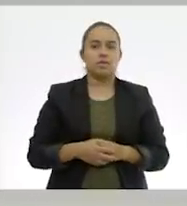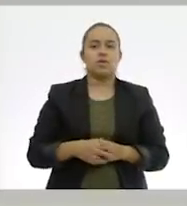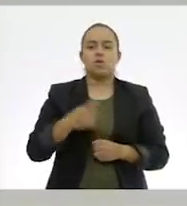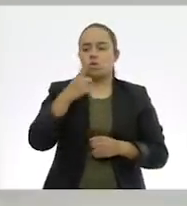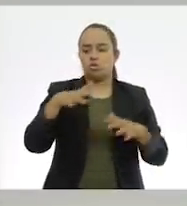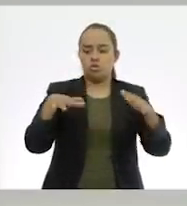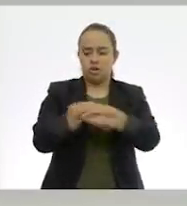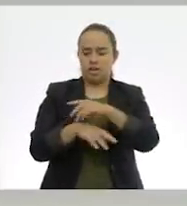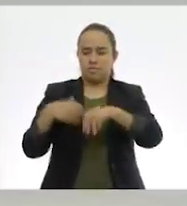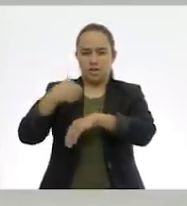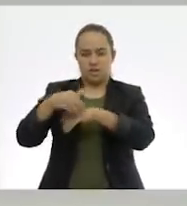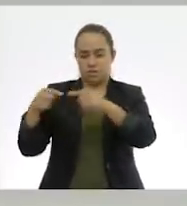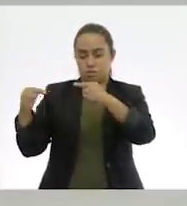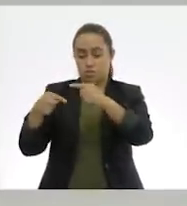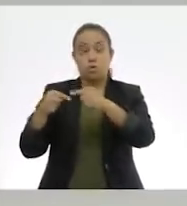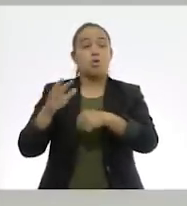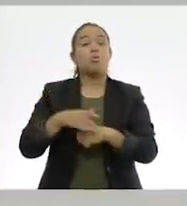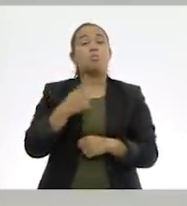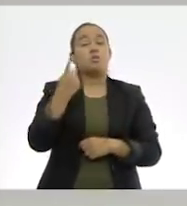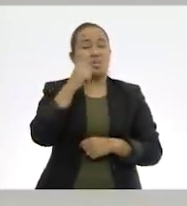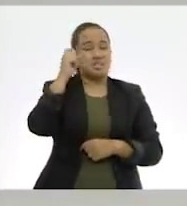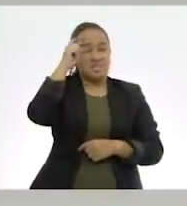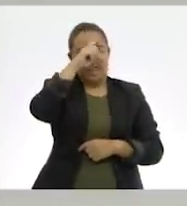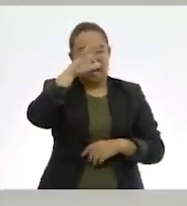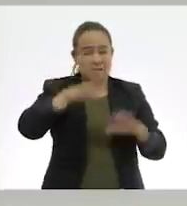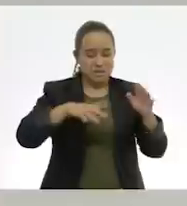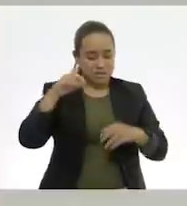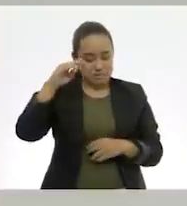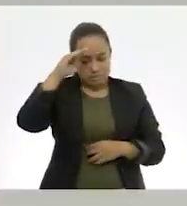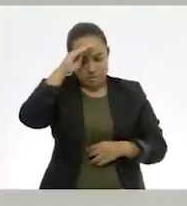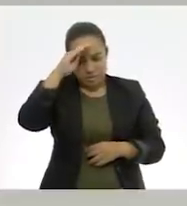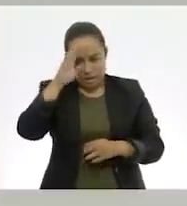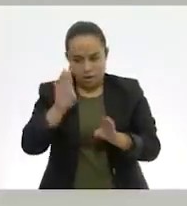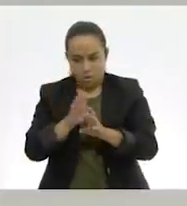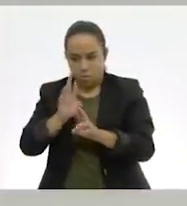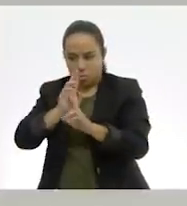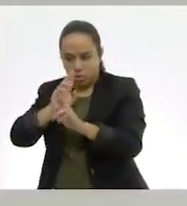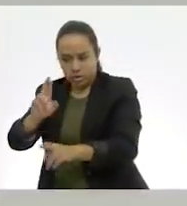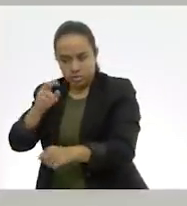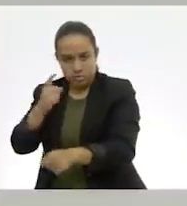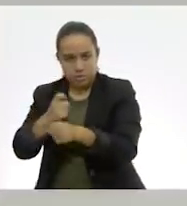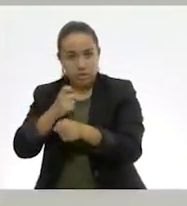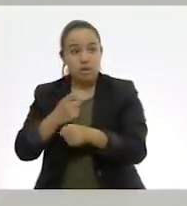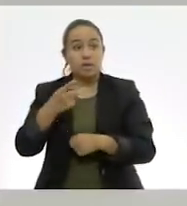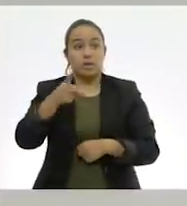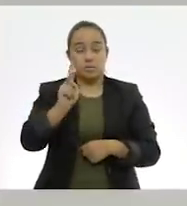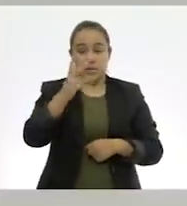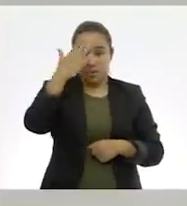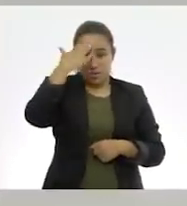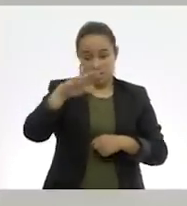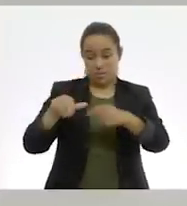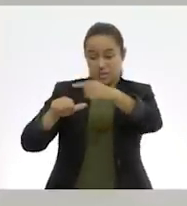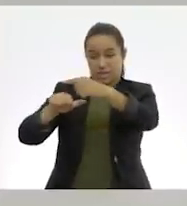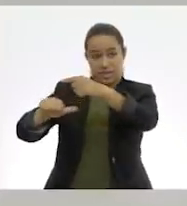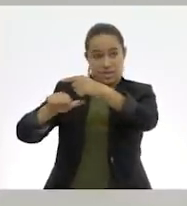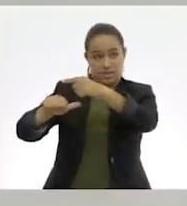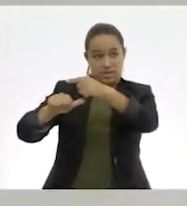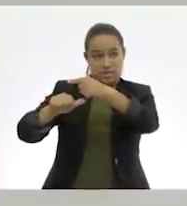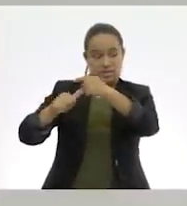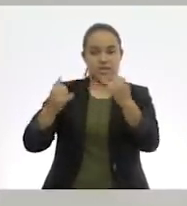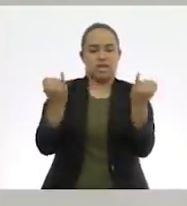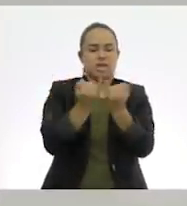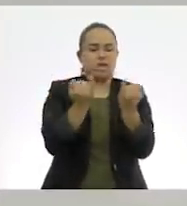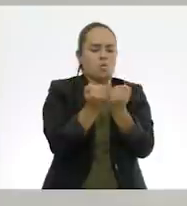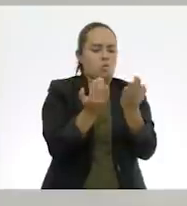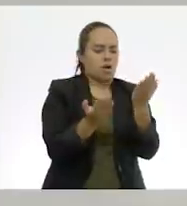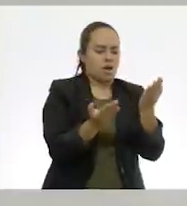cambiándole el denominador, porque sí es difícil pensarlo de repente primero poner la respuesta, pero ya sabiendo que el dieciséis va a